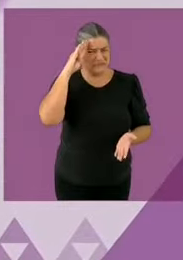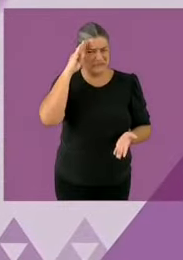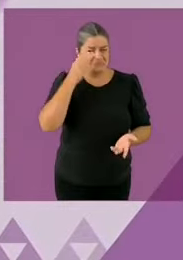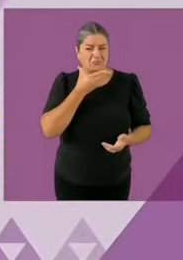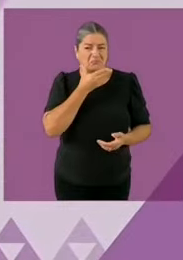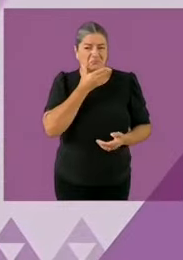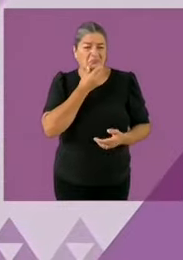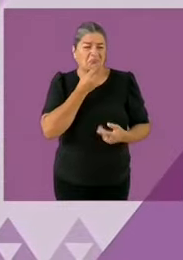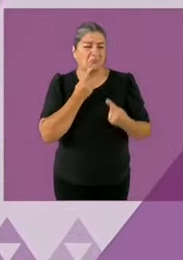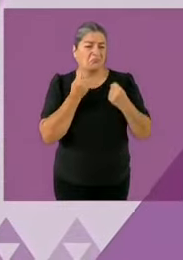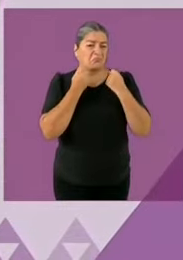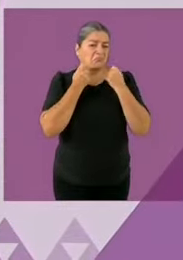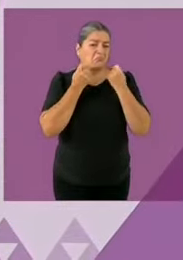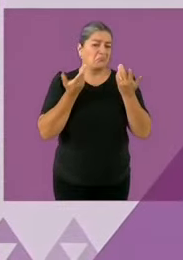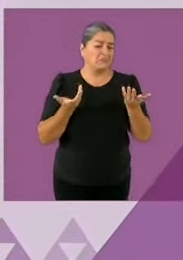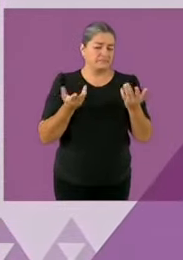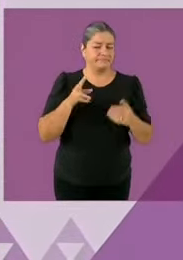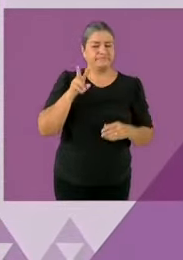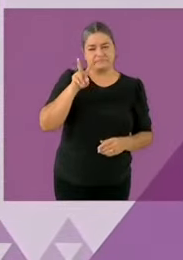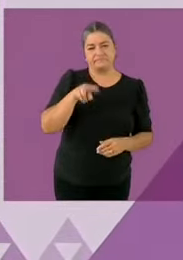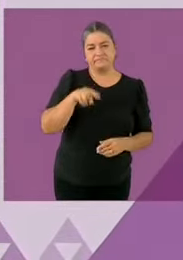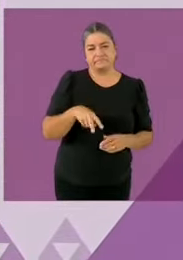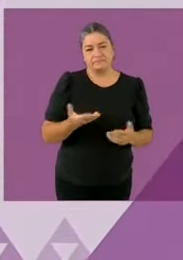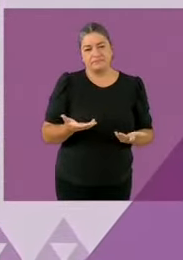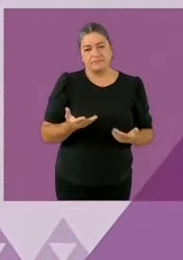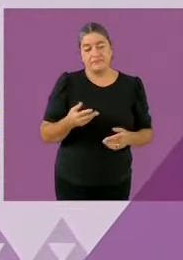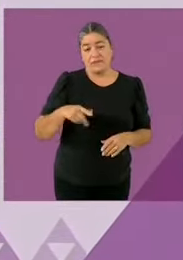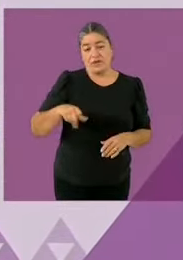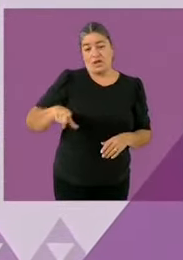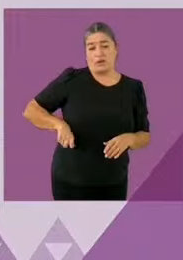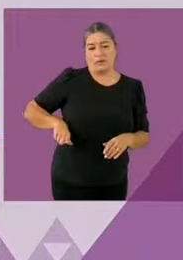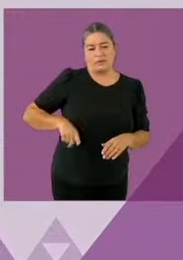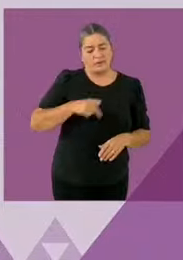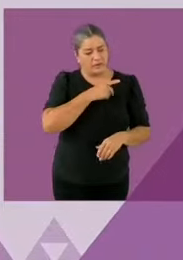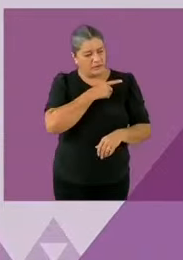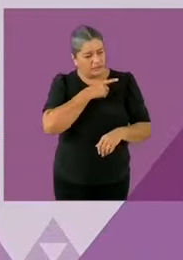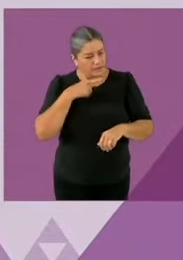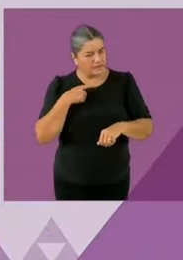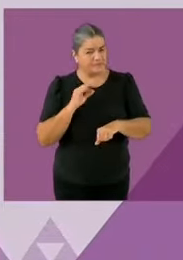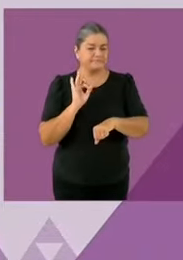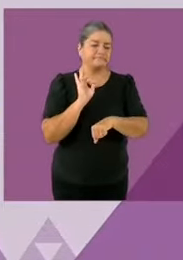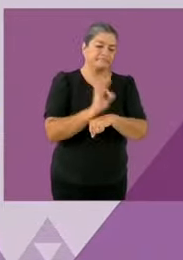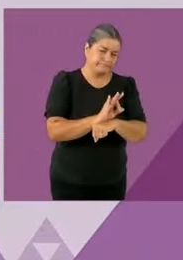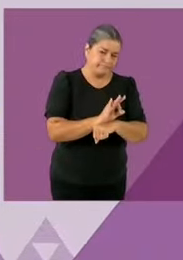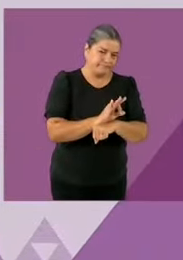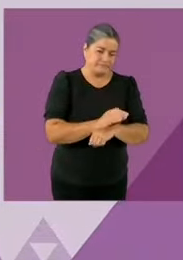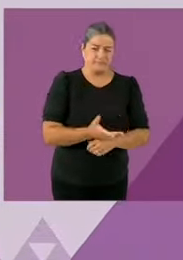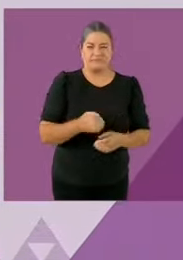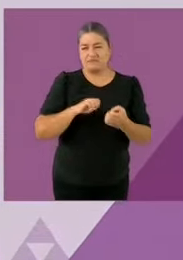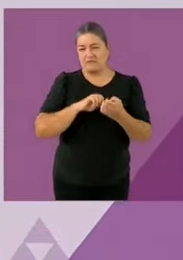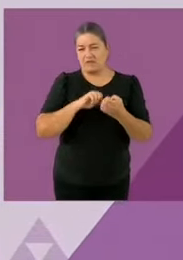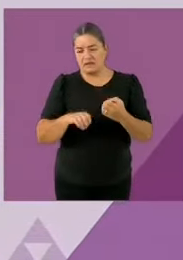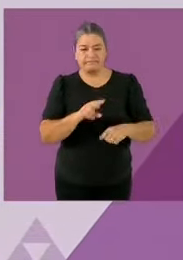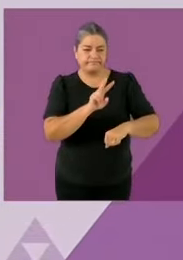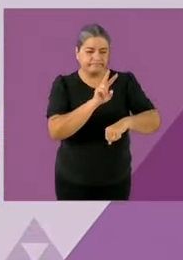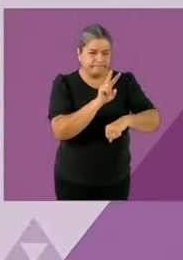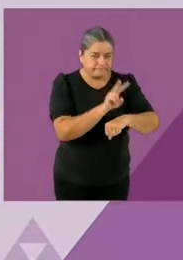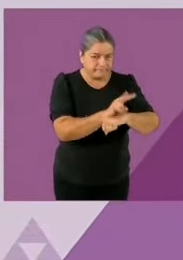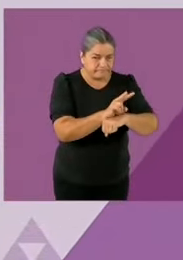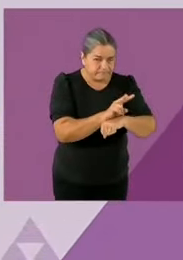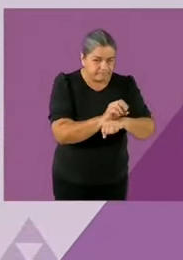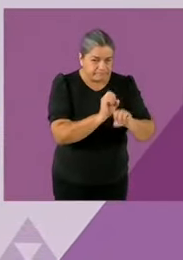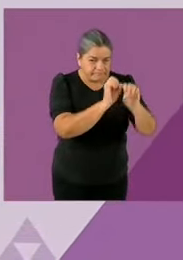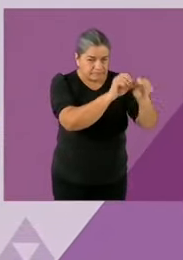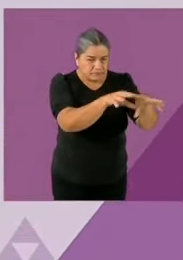de un estado cuidador de un estado de bienestar escuelas de tiempo completo guardería personas cuidadoras al servicio del estado mexicano